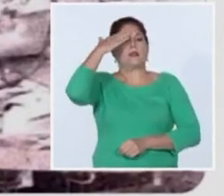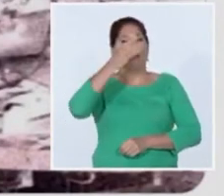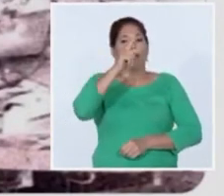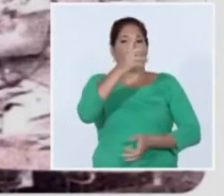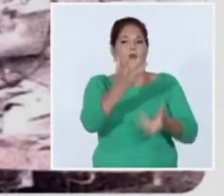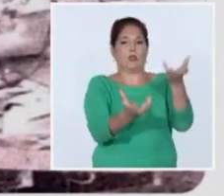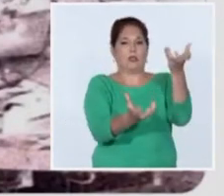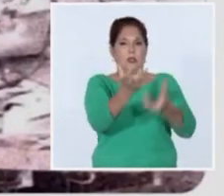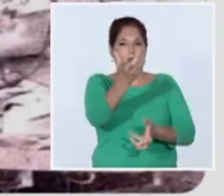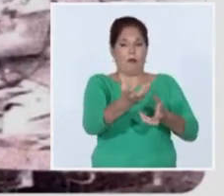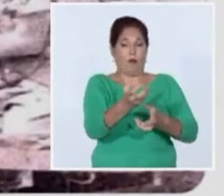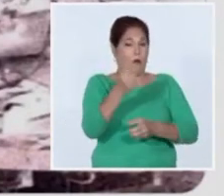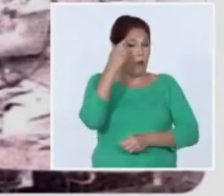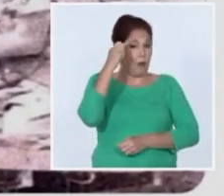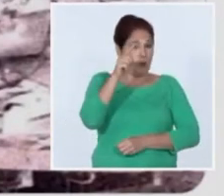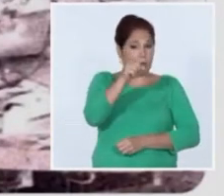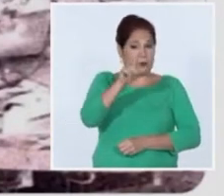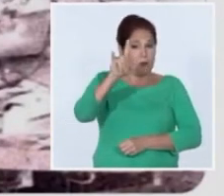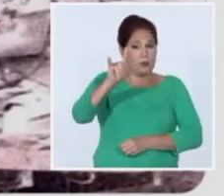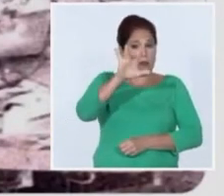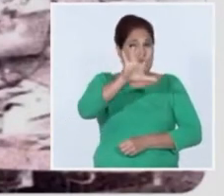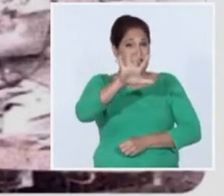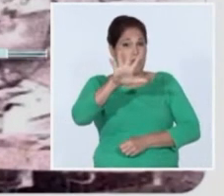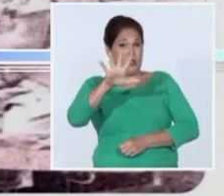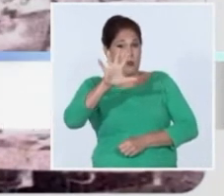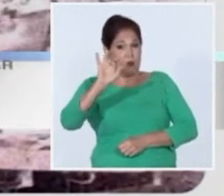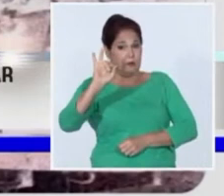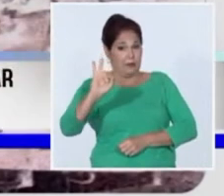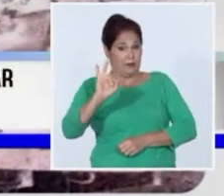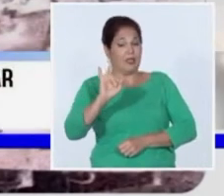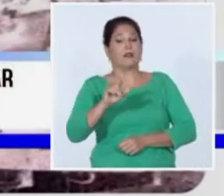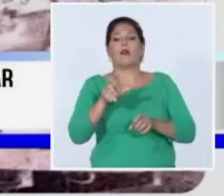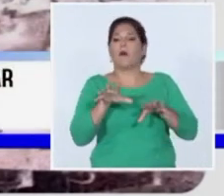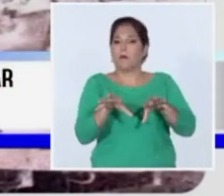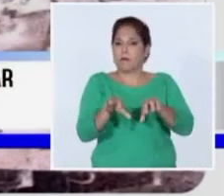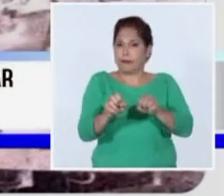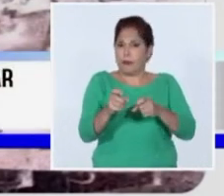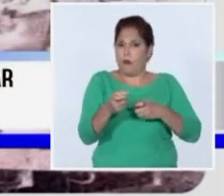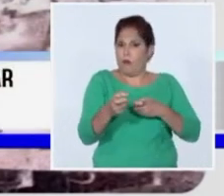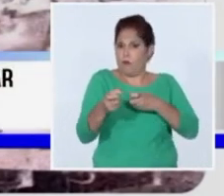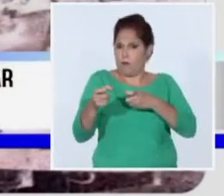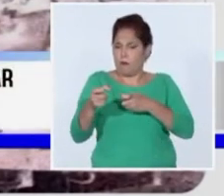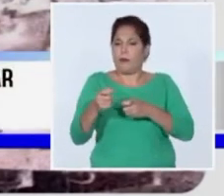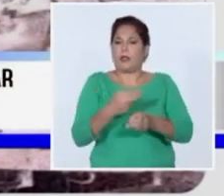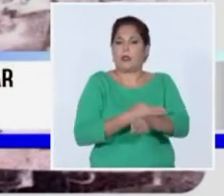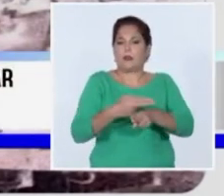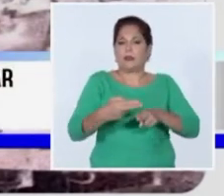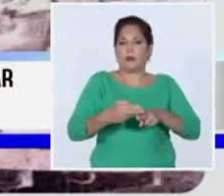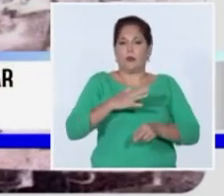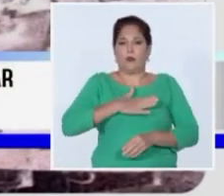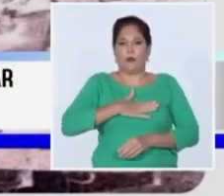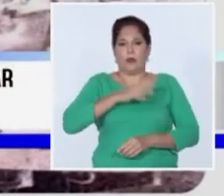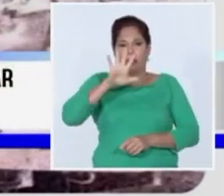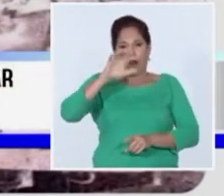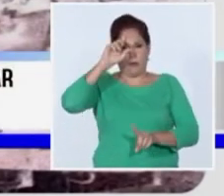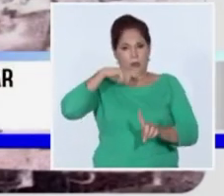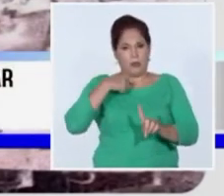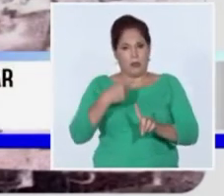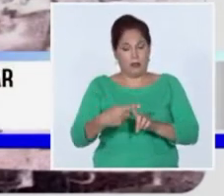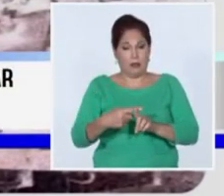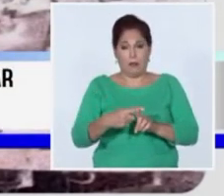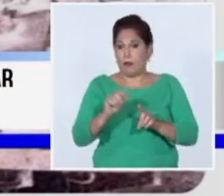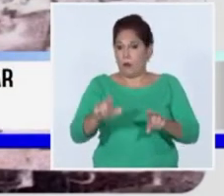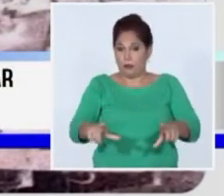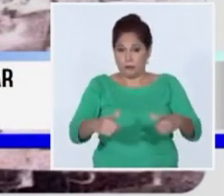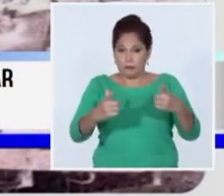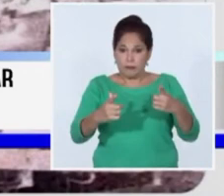que se alzó en 1957 inscribiendo su heroica rebeldía en la historia de este día también en su 60 a la